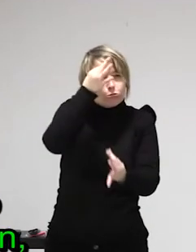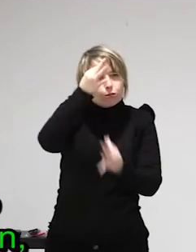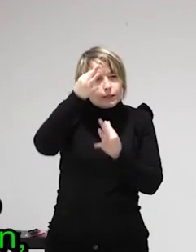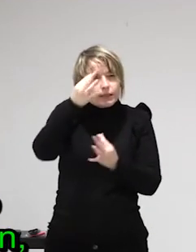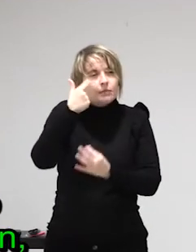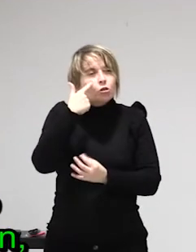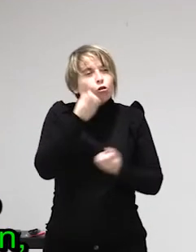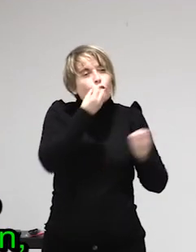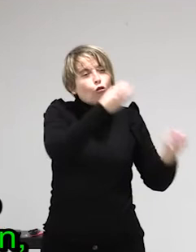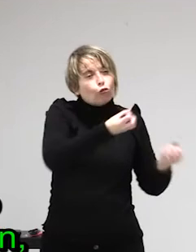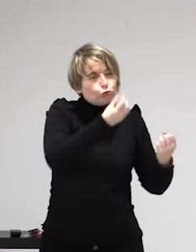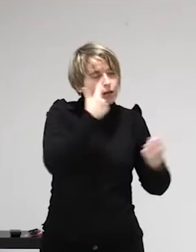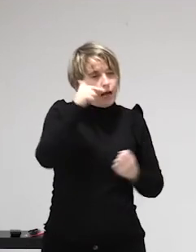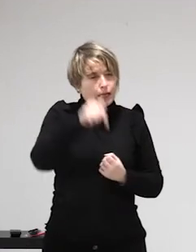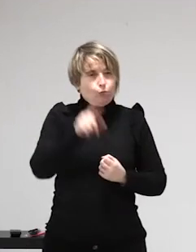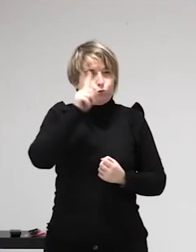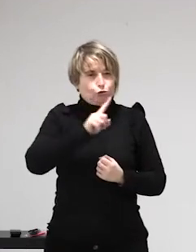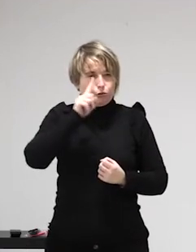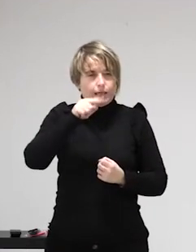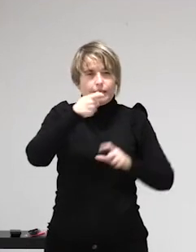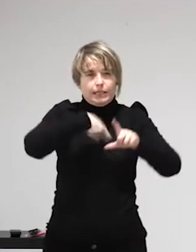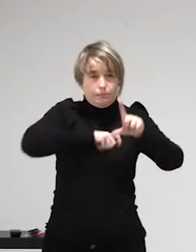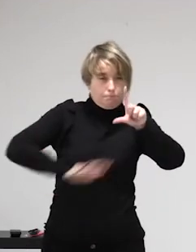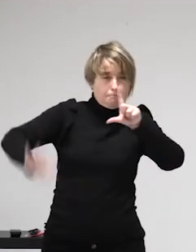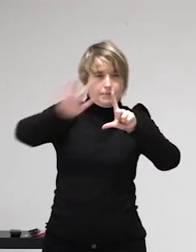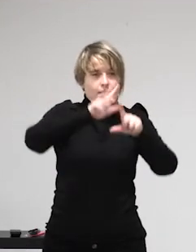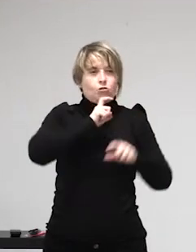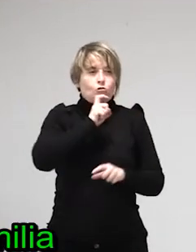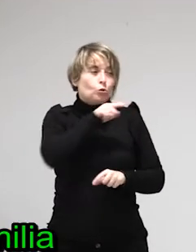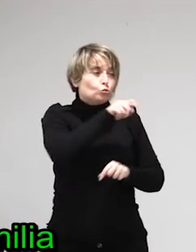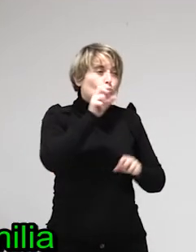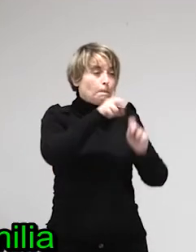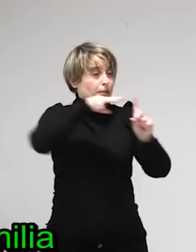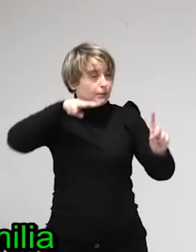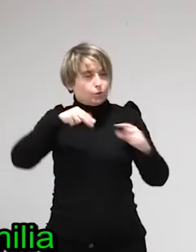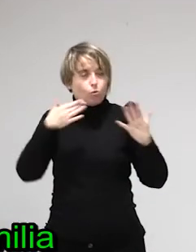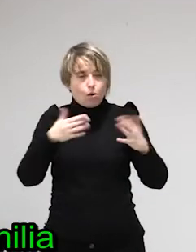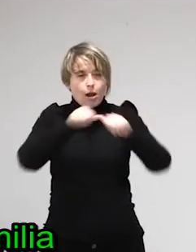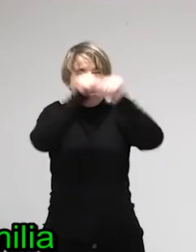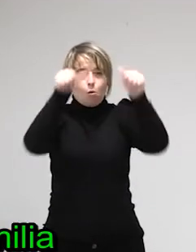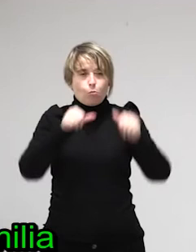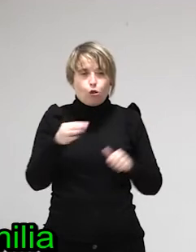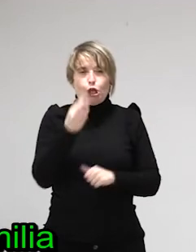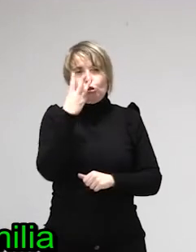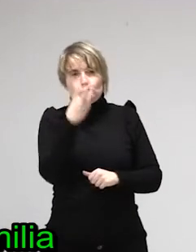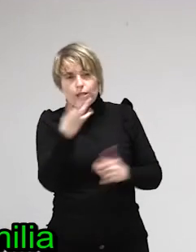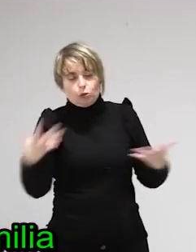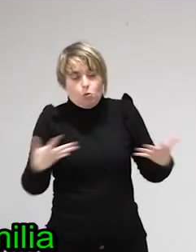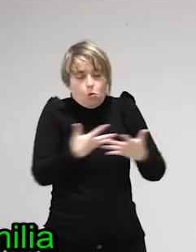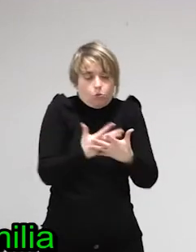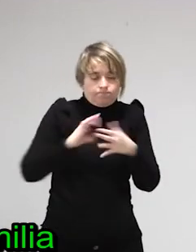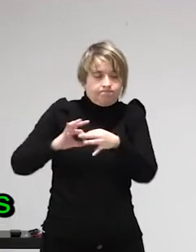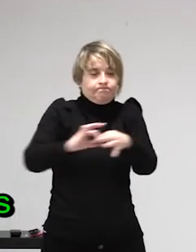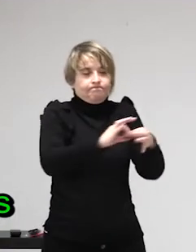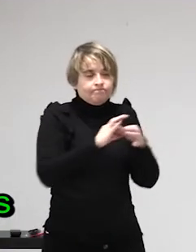es estar fomentando la explotación, no es reconocer la explotación como trabajo, etcétera, no asumimos que hay mujeres que muchas veces son cabezas de